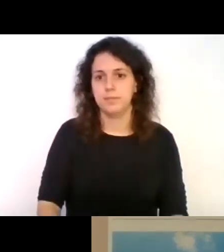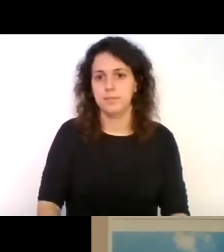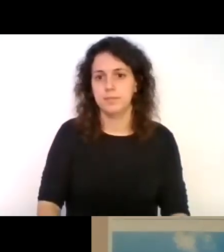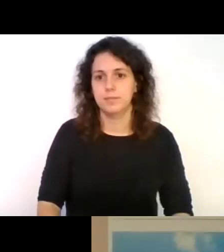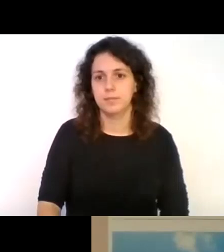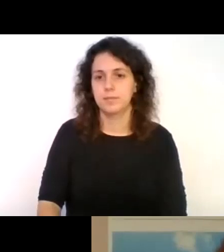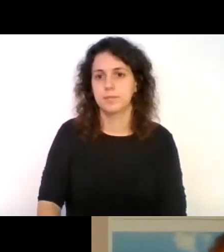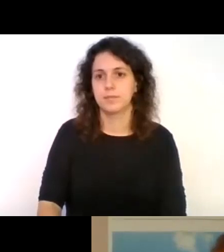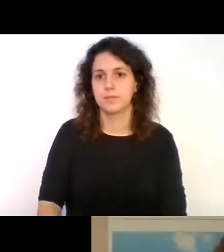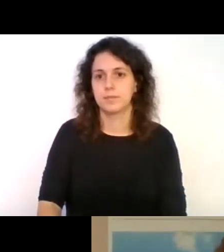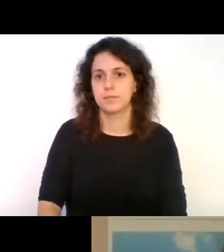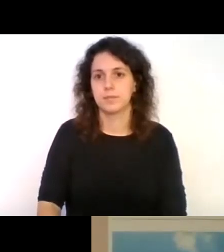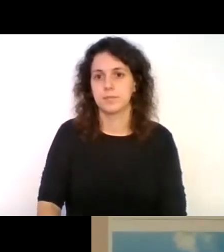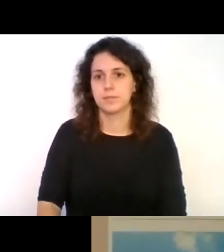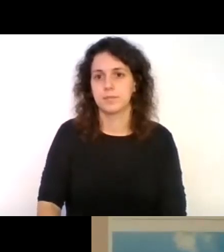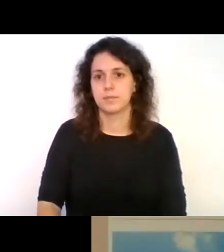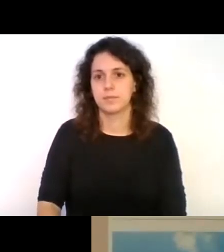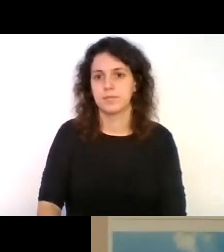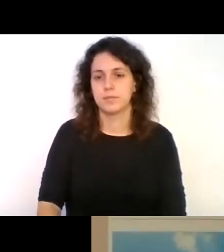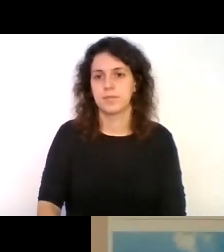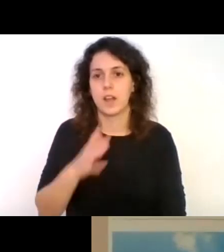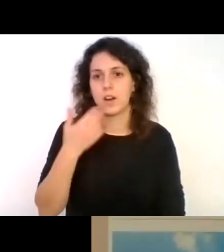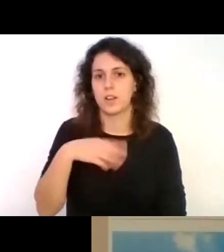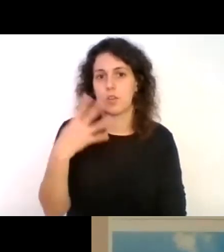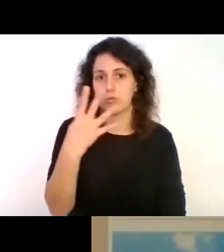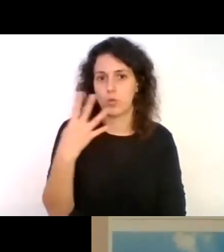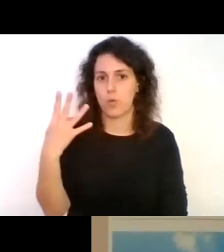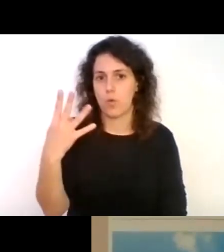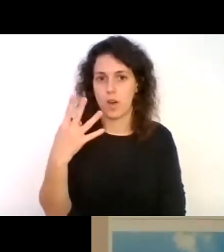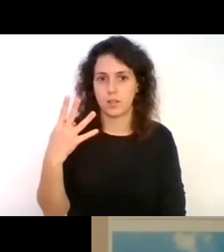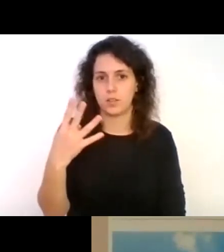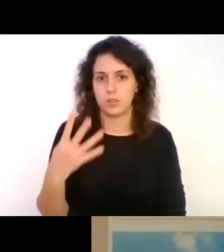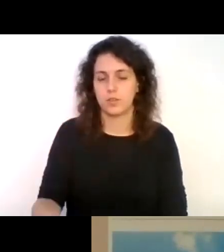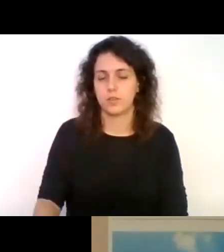aquí estamos los los cuatro bosqueteros en este caso